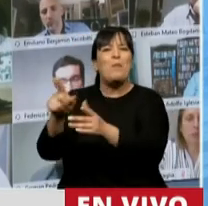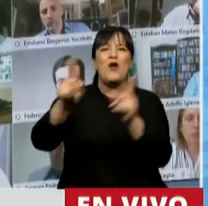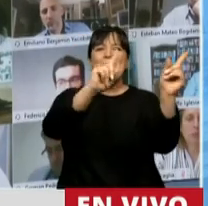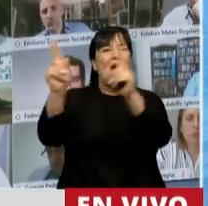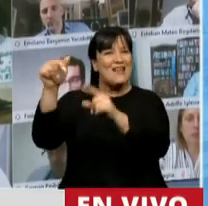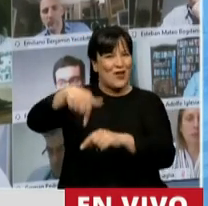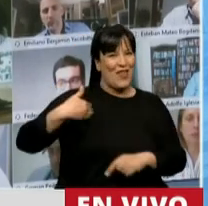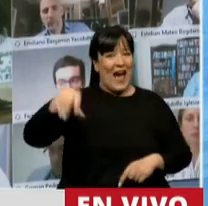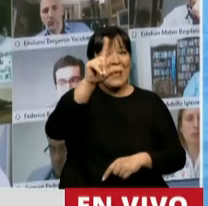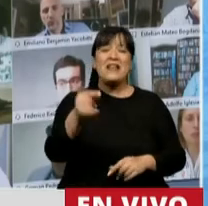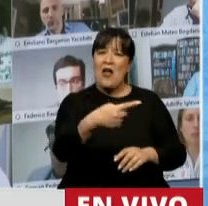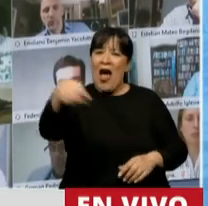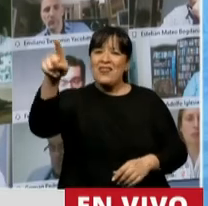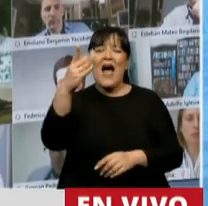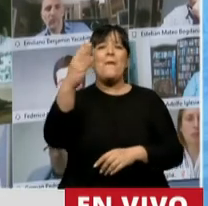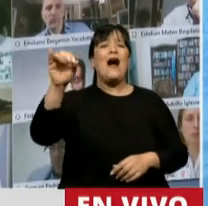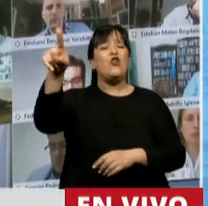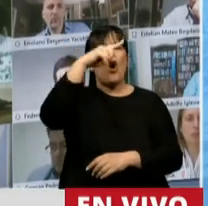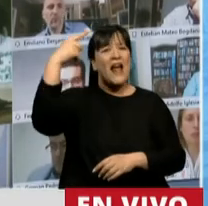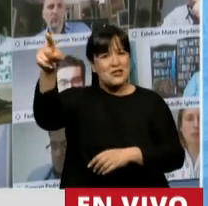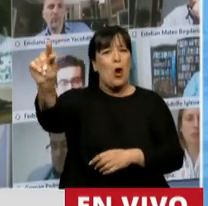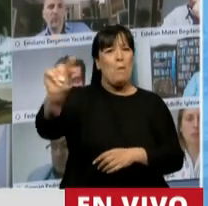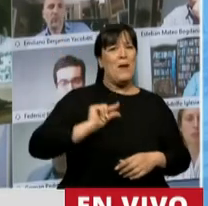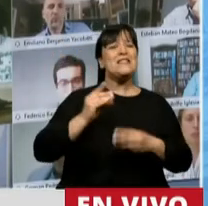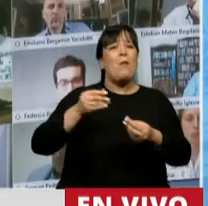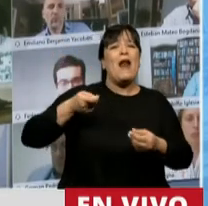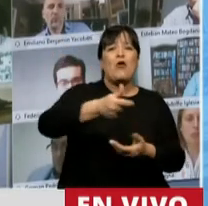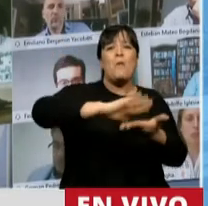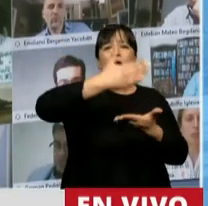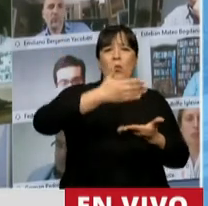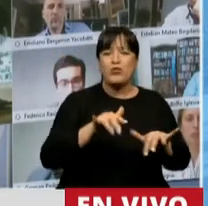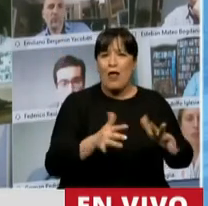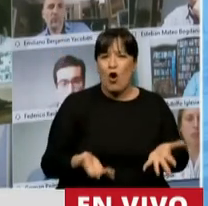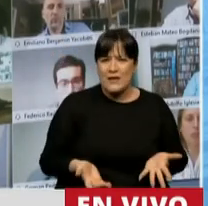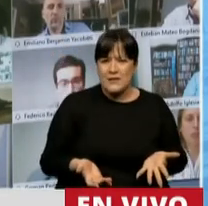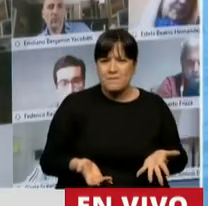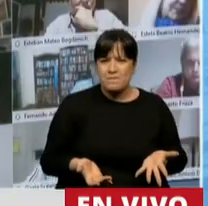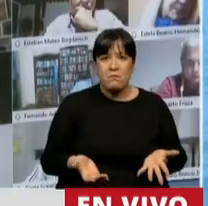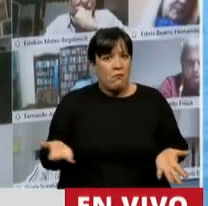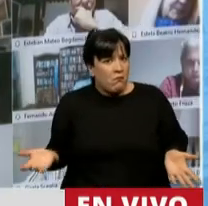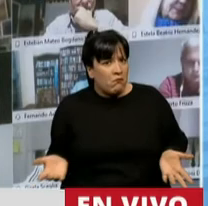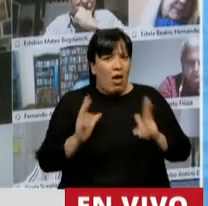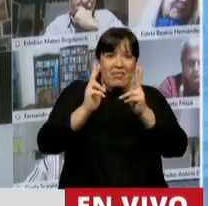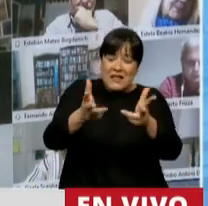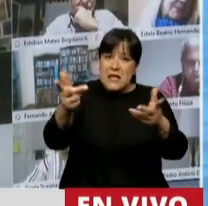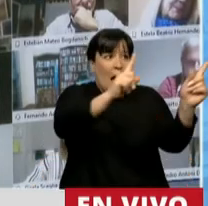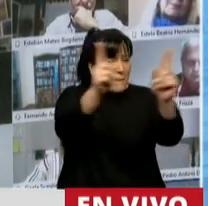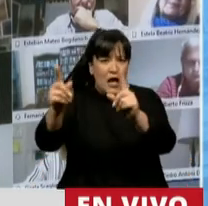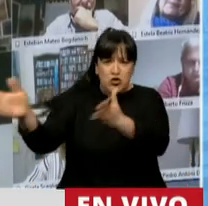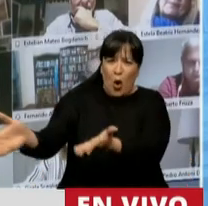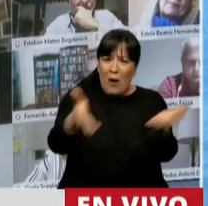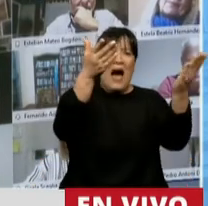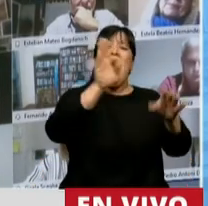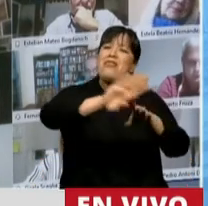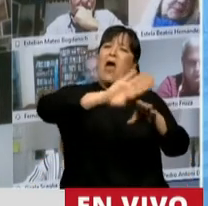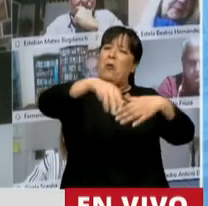Argentina que vayan al Banco Nación y saquen un préstamo para comprar las computadoras. Le están diciendo, señores maestros, vayan y